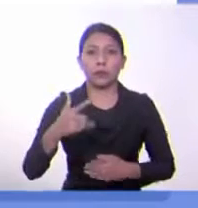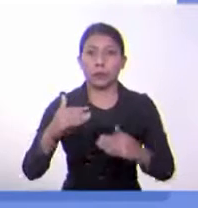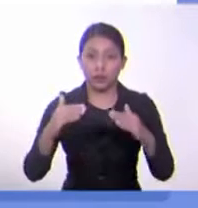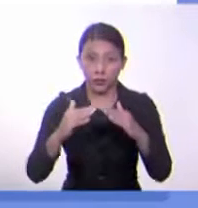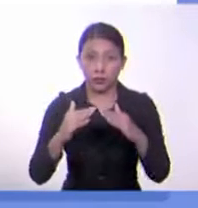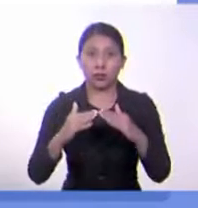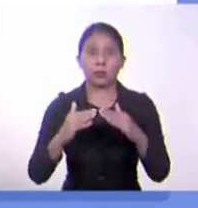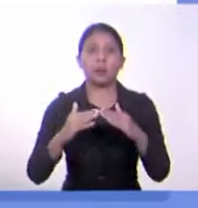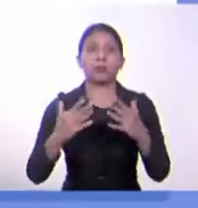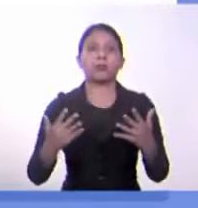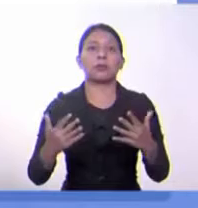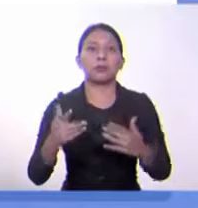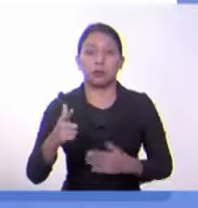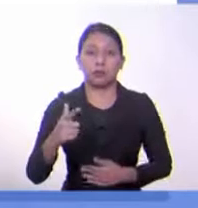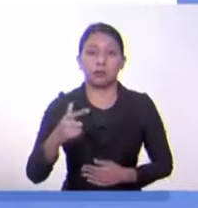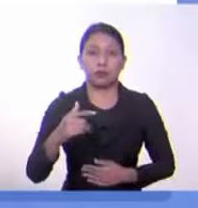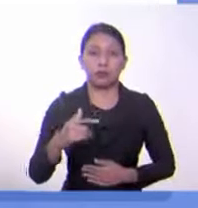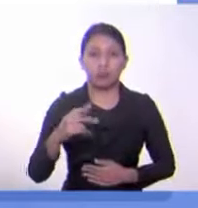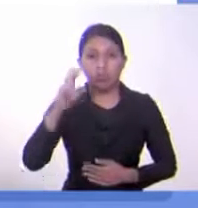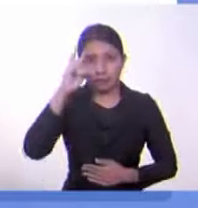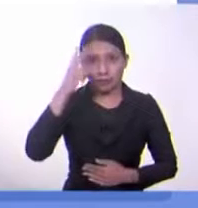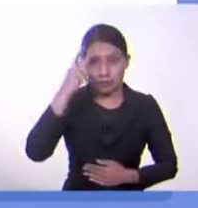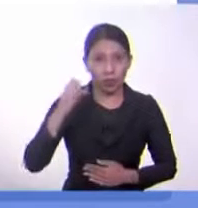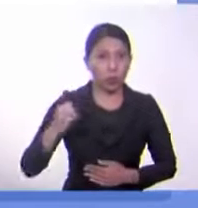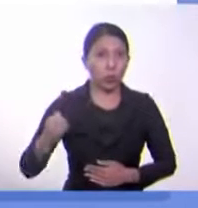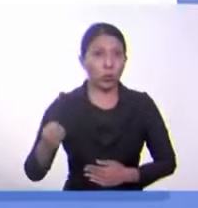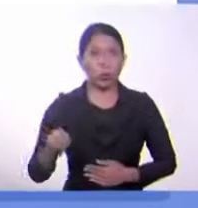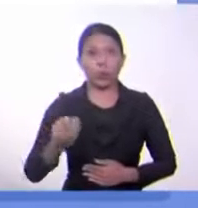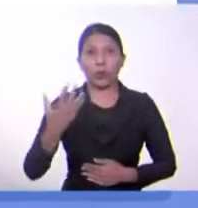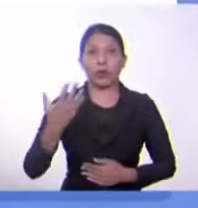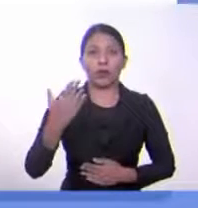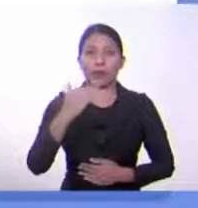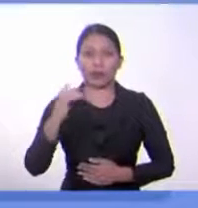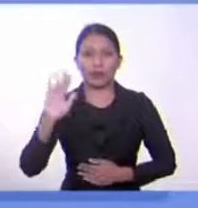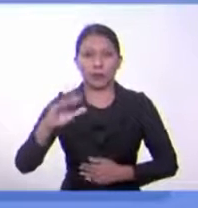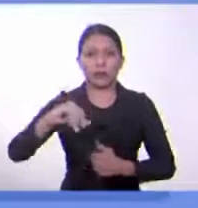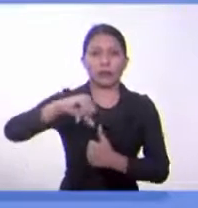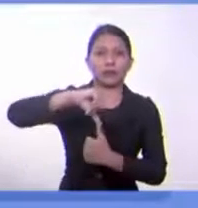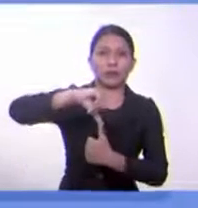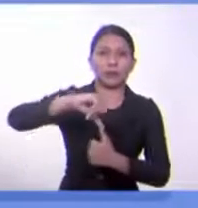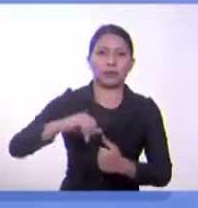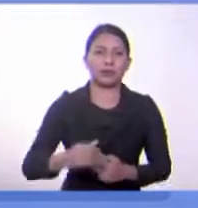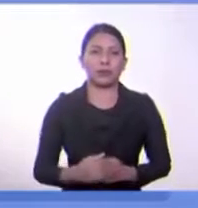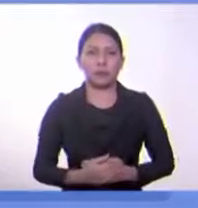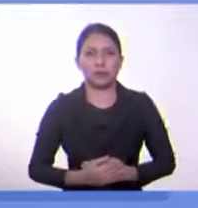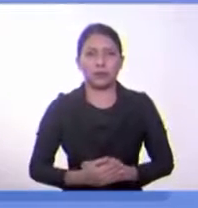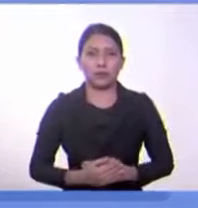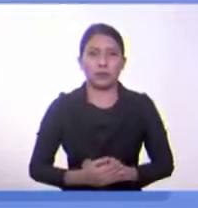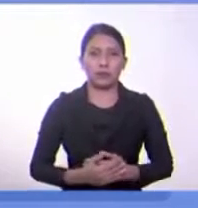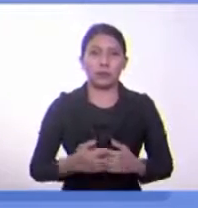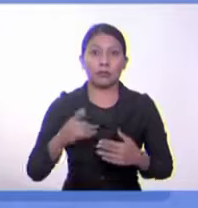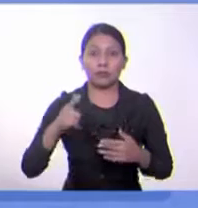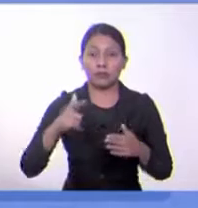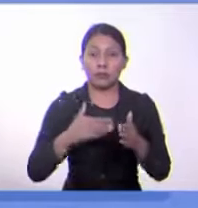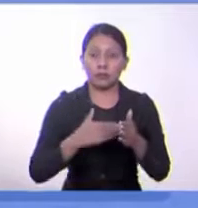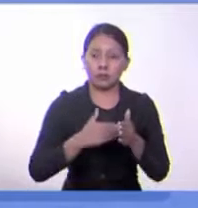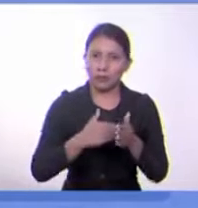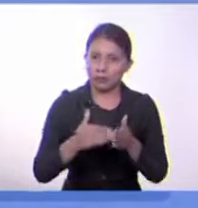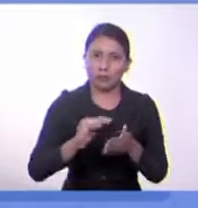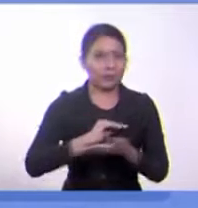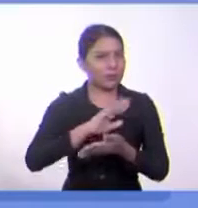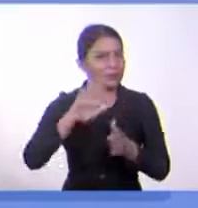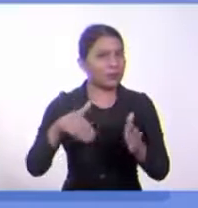porque definió la nueva nacionalidad centroamericana a la cual estaban incorporados todas las